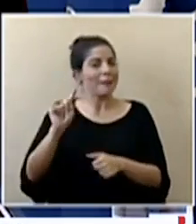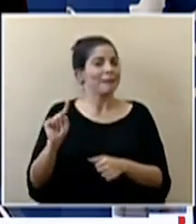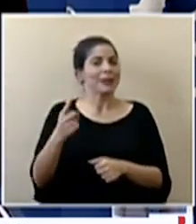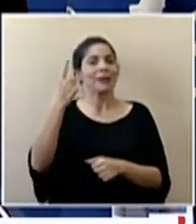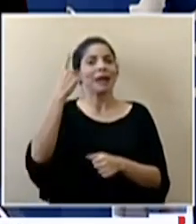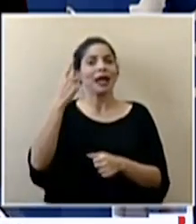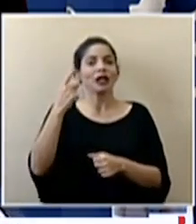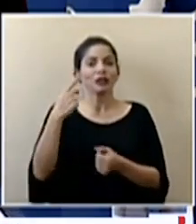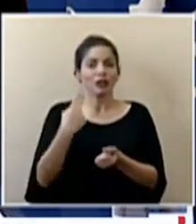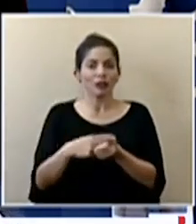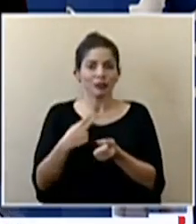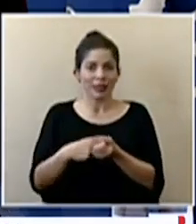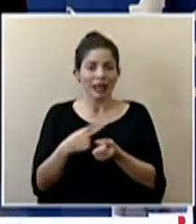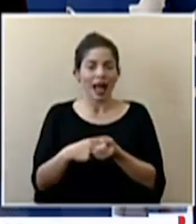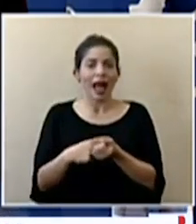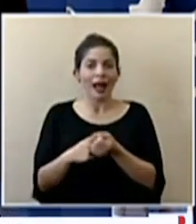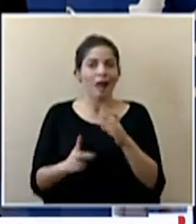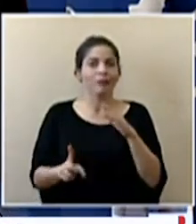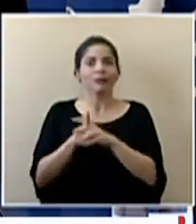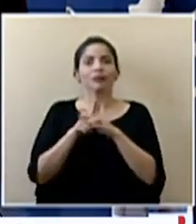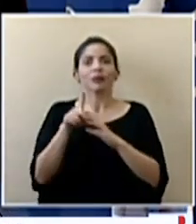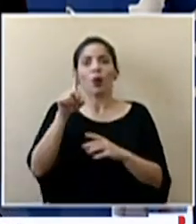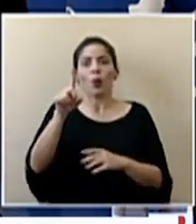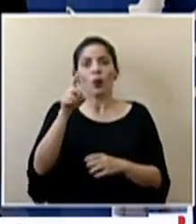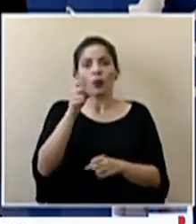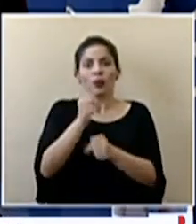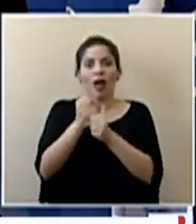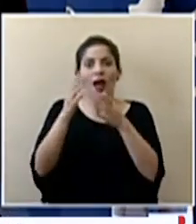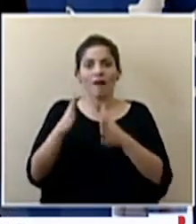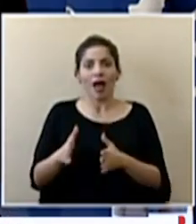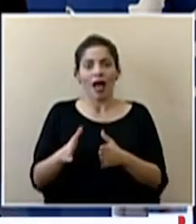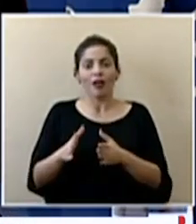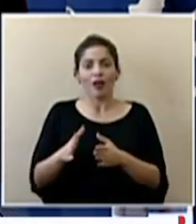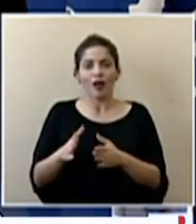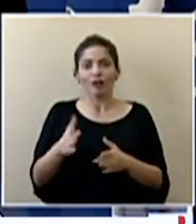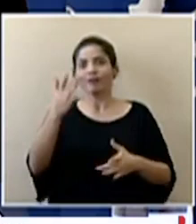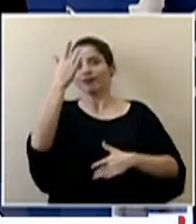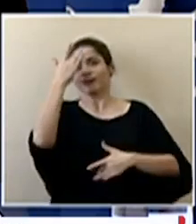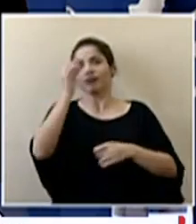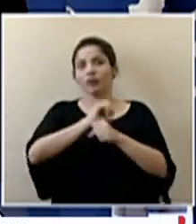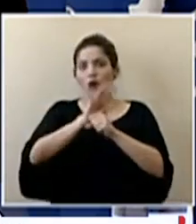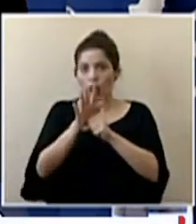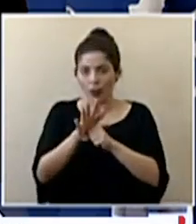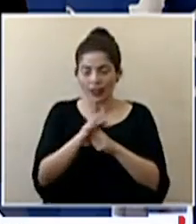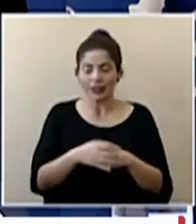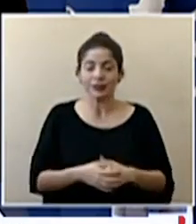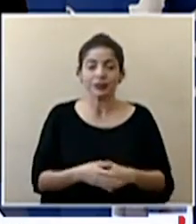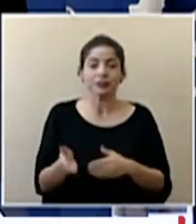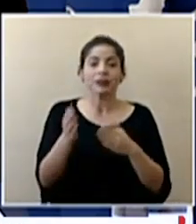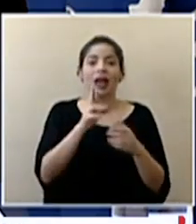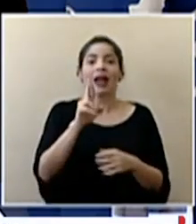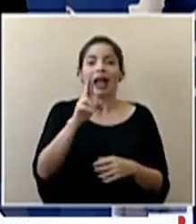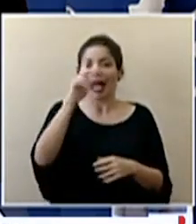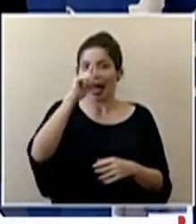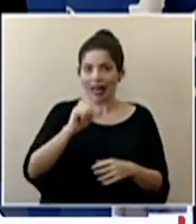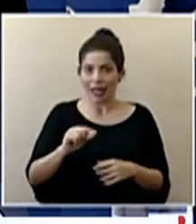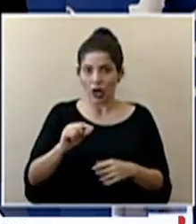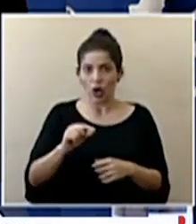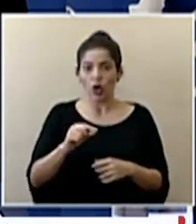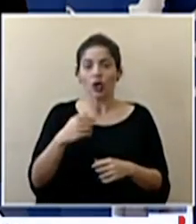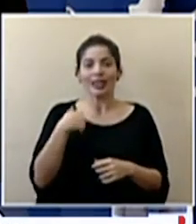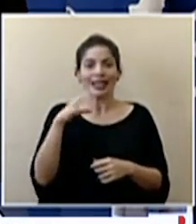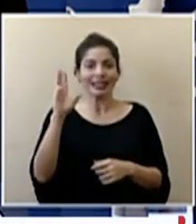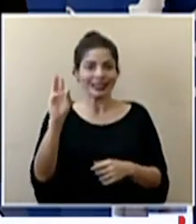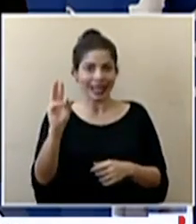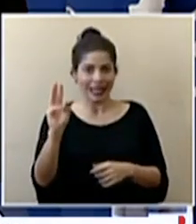primeros hospitales que tuvo funcionarios positivos el rafael ángel calderón guardia con